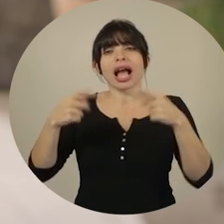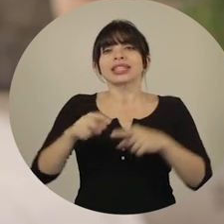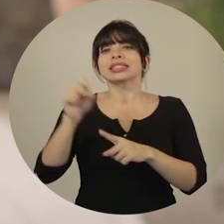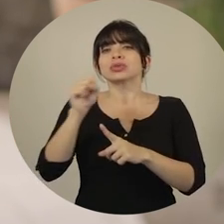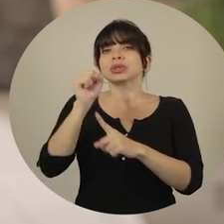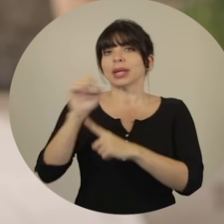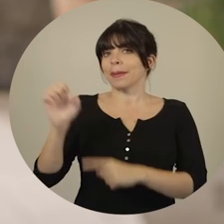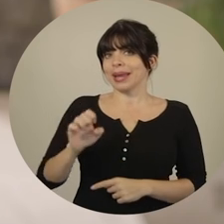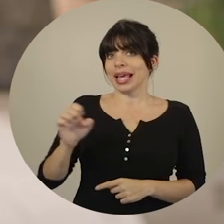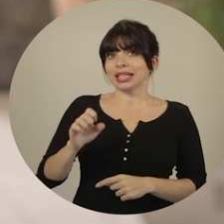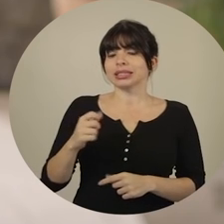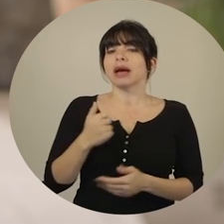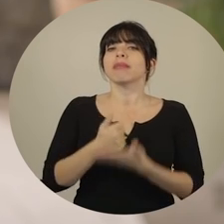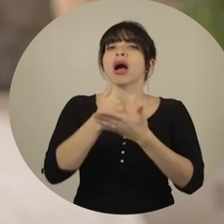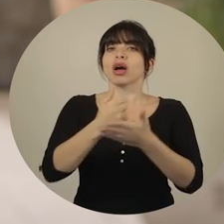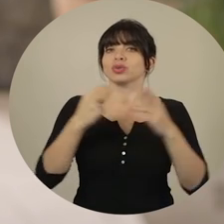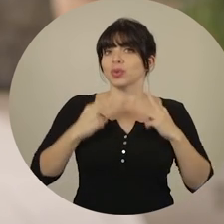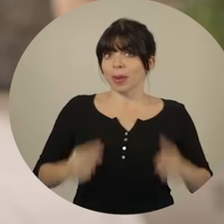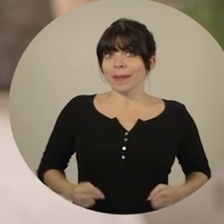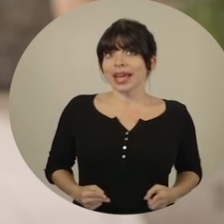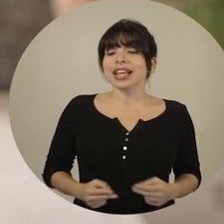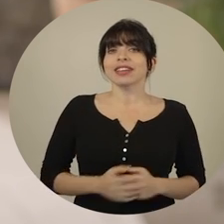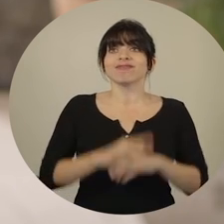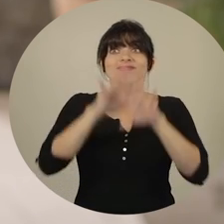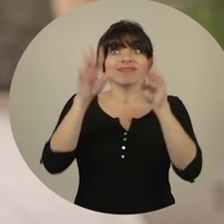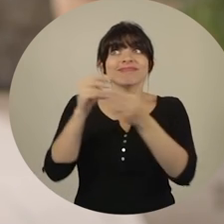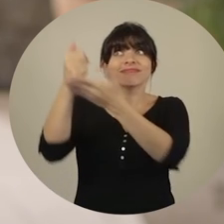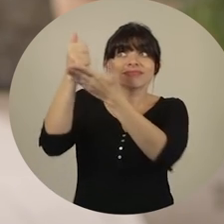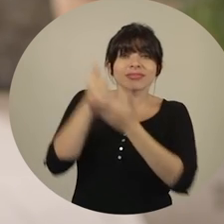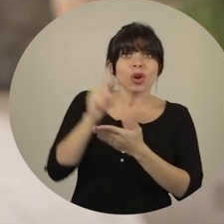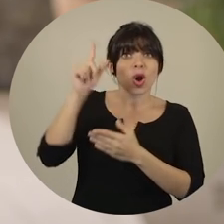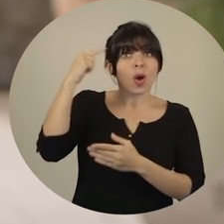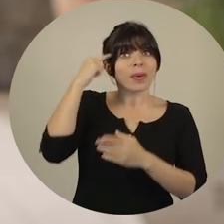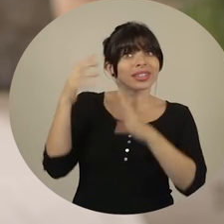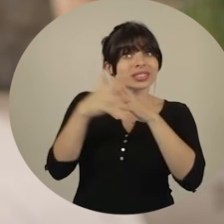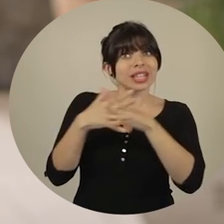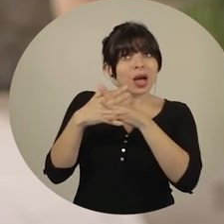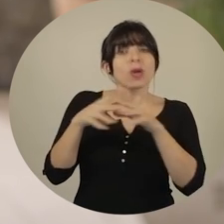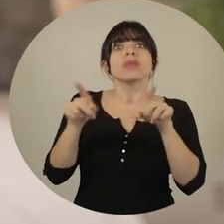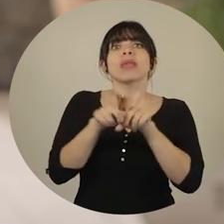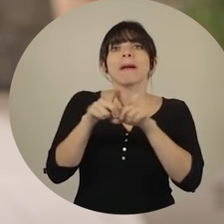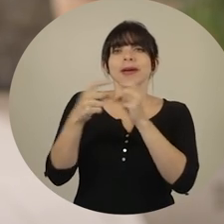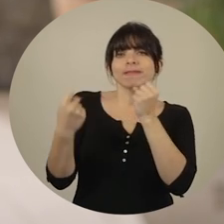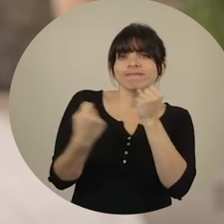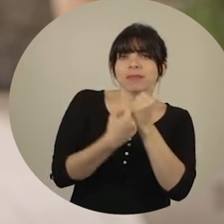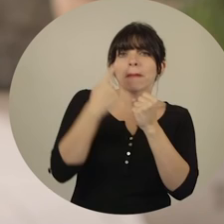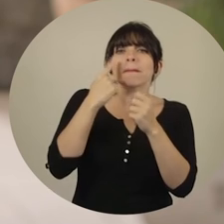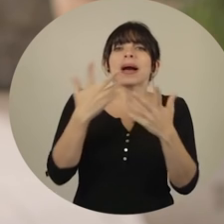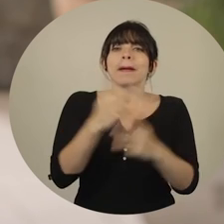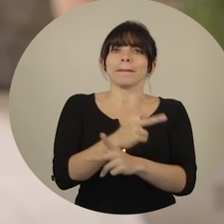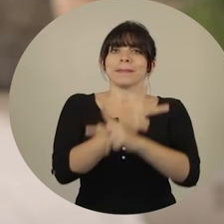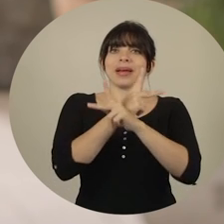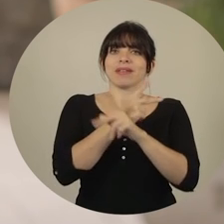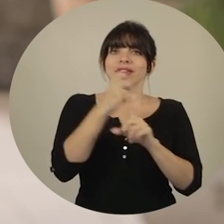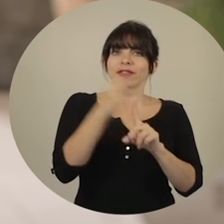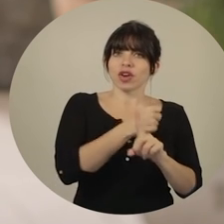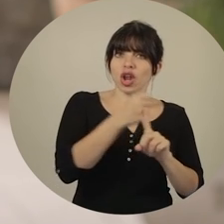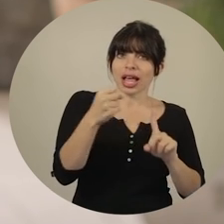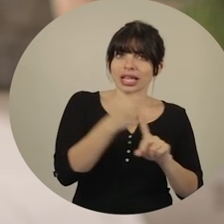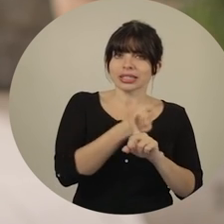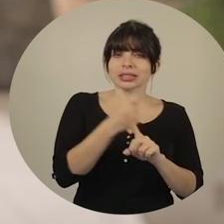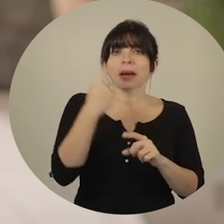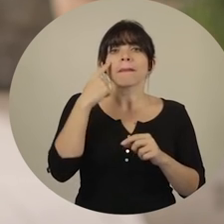en caso de emergencia y ayuda humanitaria. Esta ayuda del gobierno estadounidense también contribuye con la prevención de la